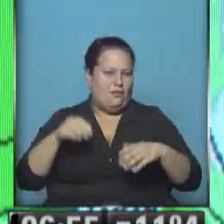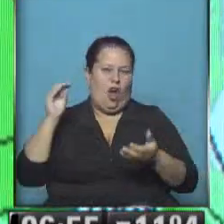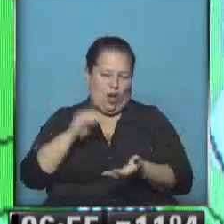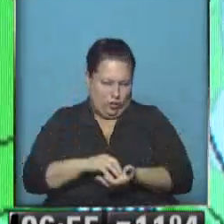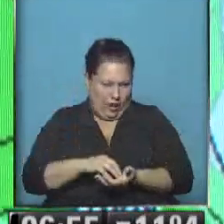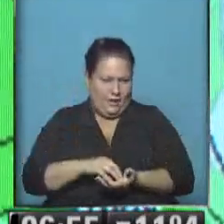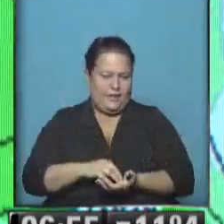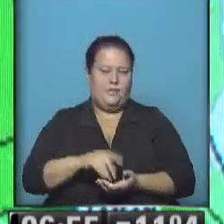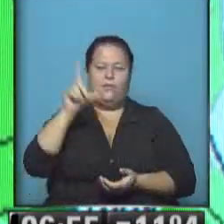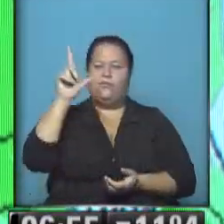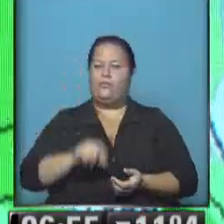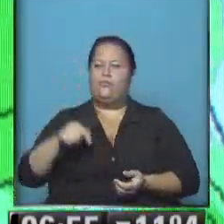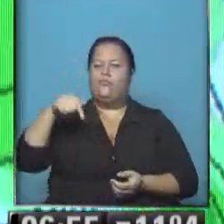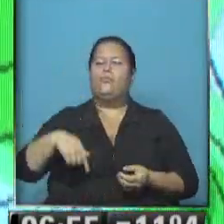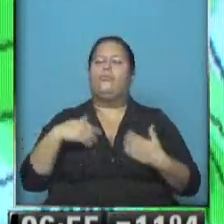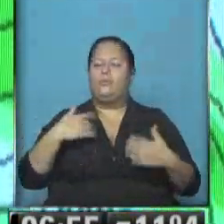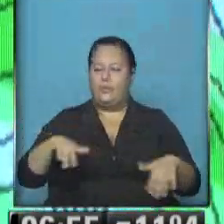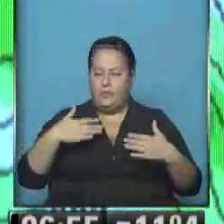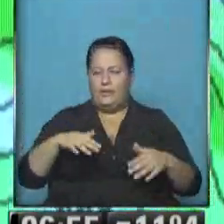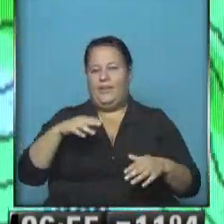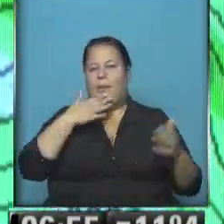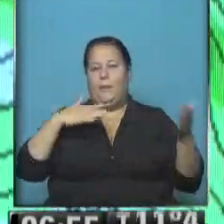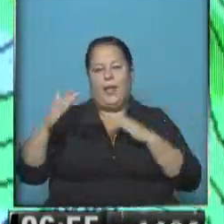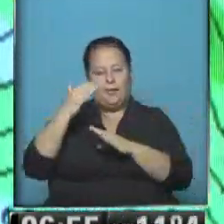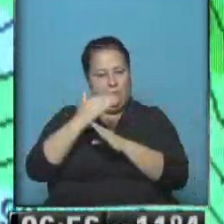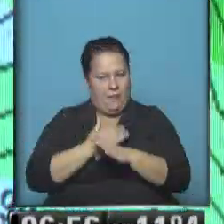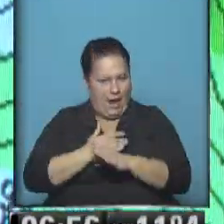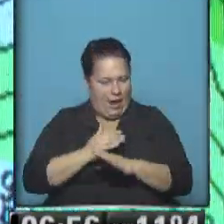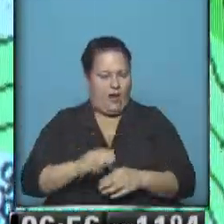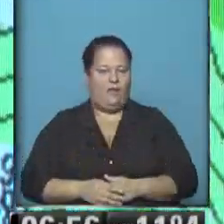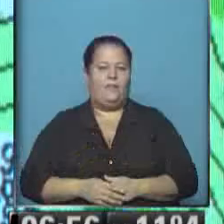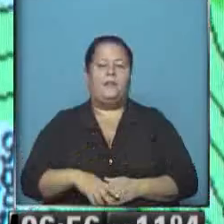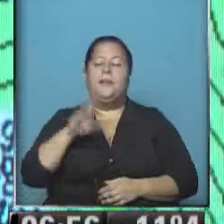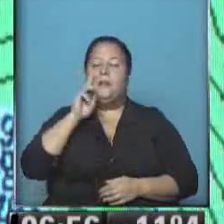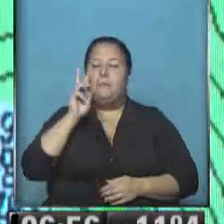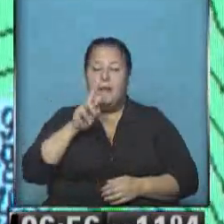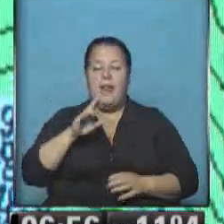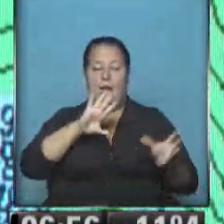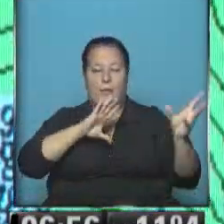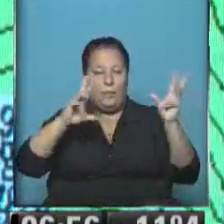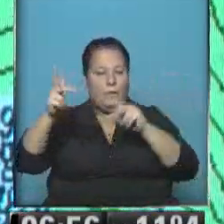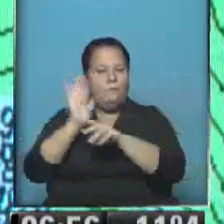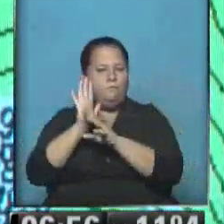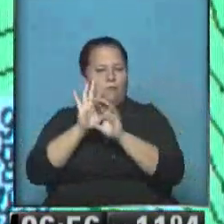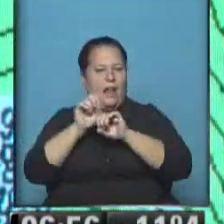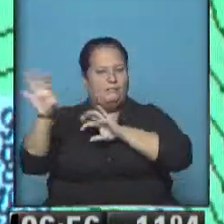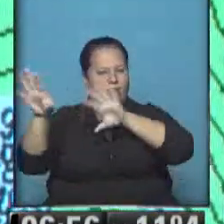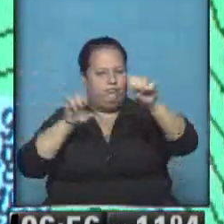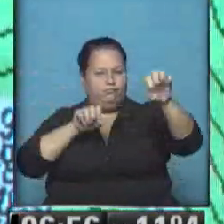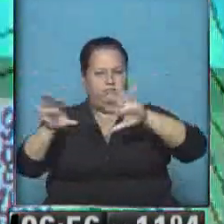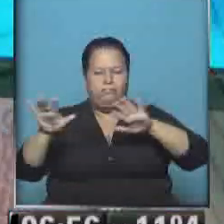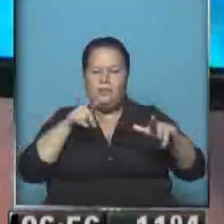vez. Patagonia, qué descanso del viento, qué descanso. Fíjense las isobaras, como si no se quisieran,